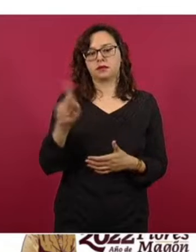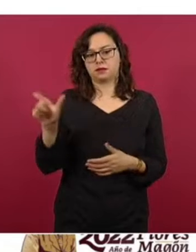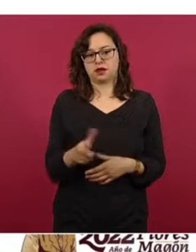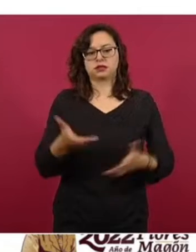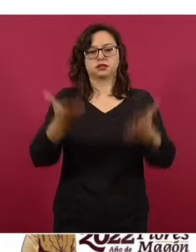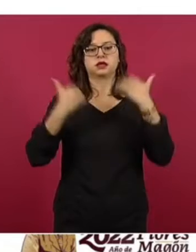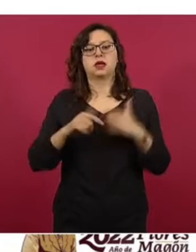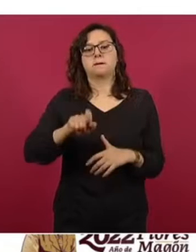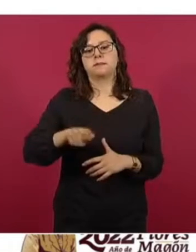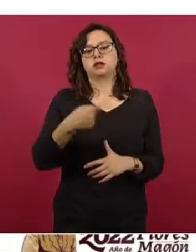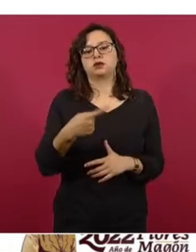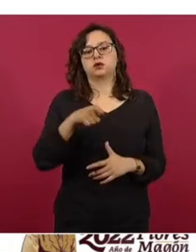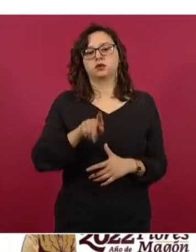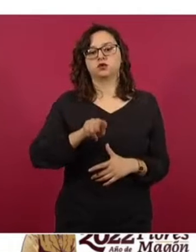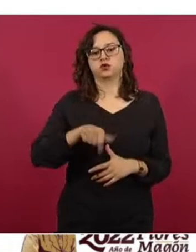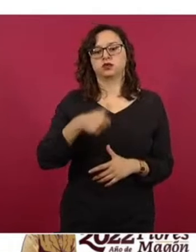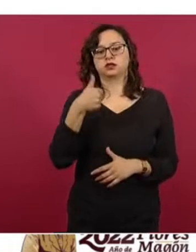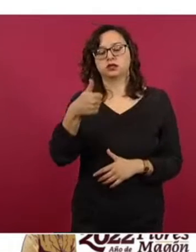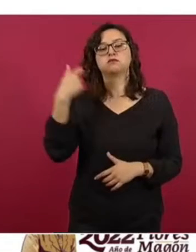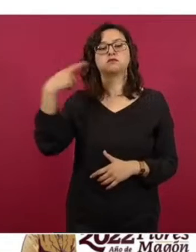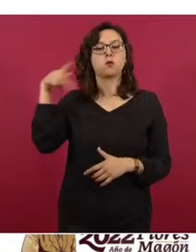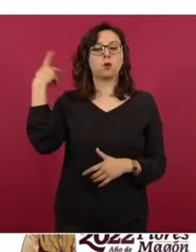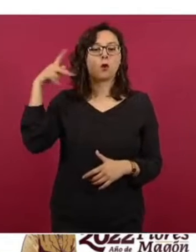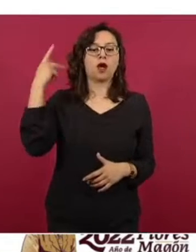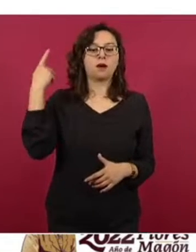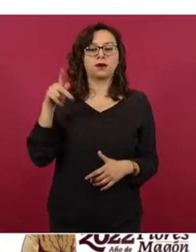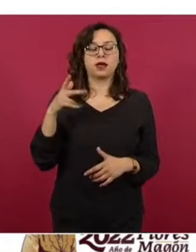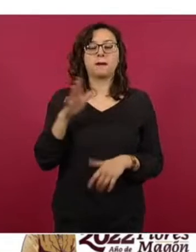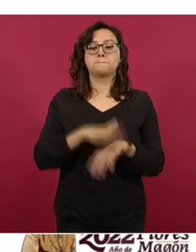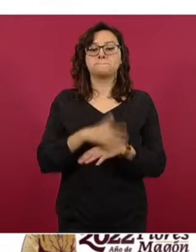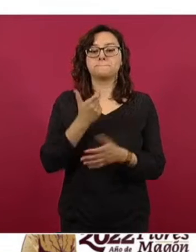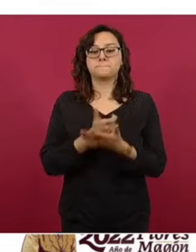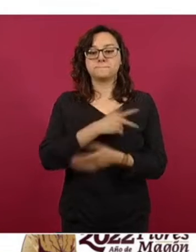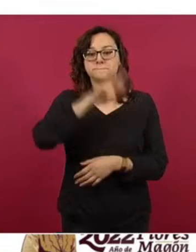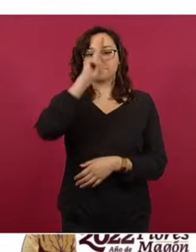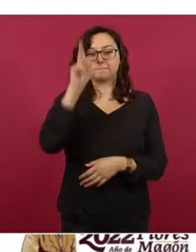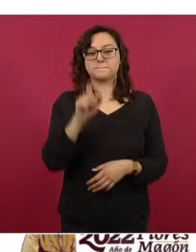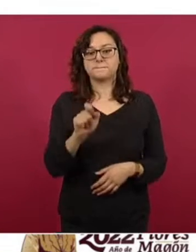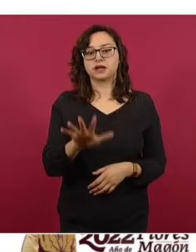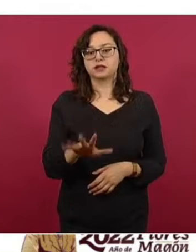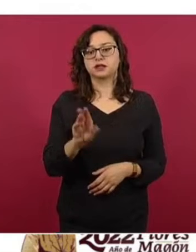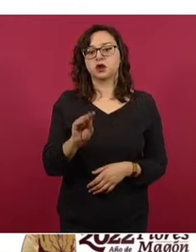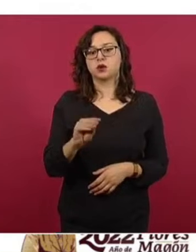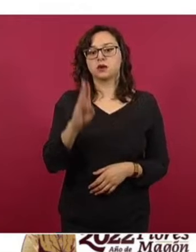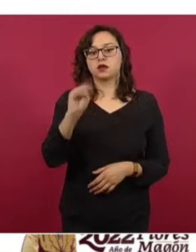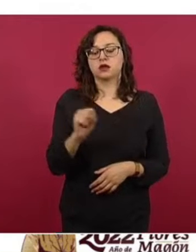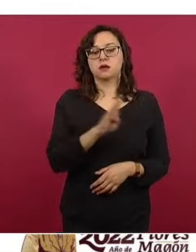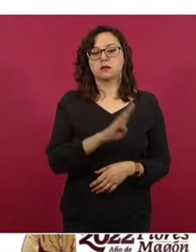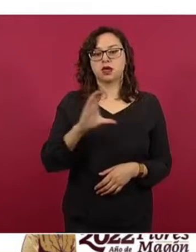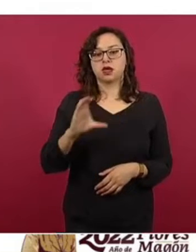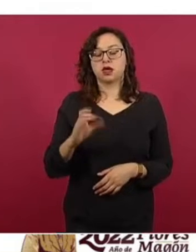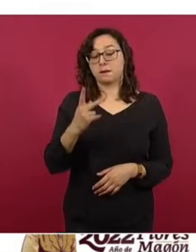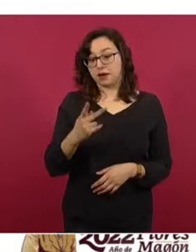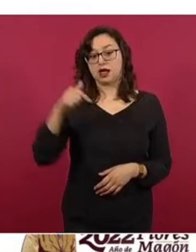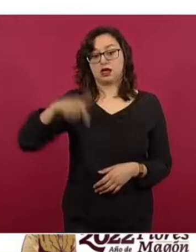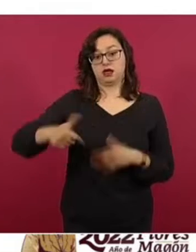21.86 de Franquicia Móvil en Puebla, Puebla. Tenemos las más caras, 25.99 de BP en la Benito